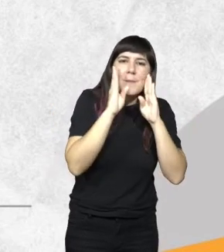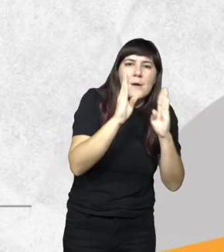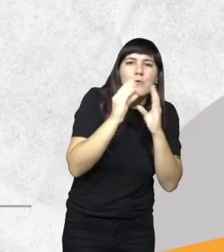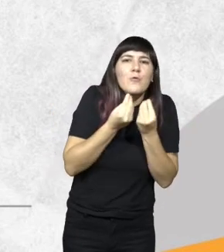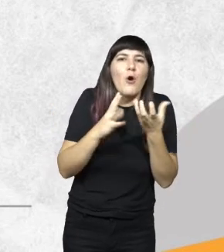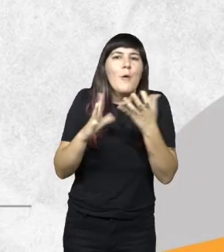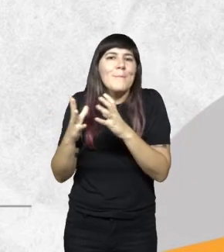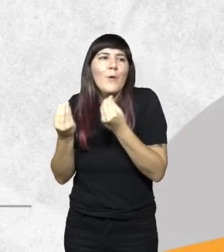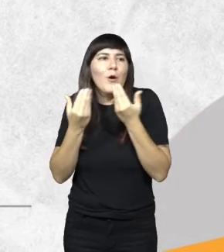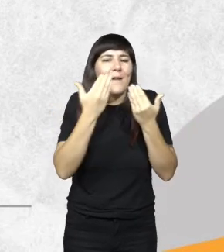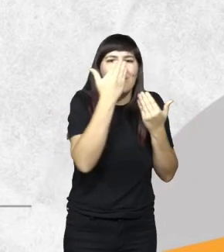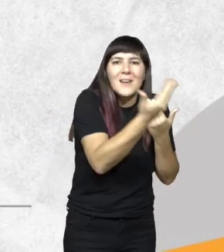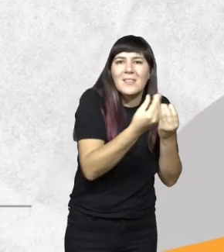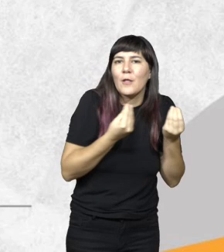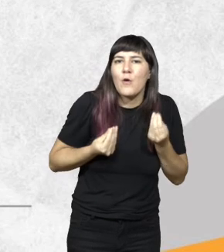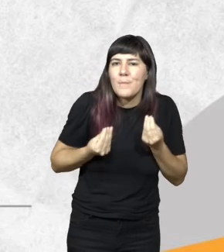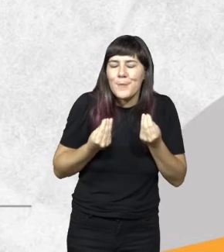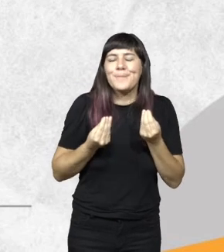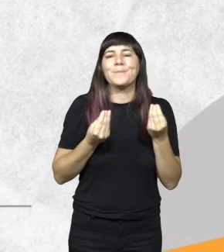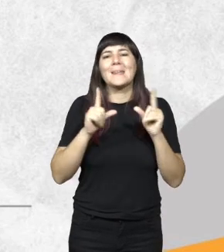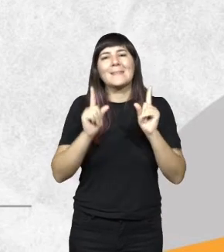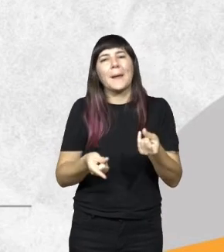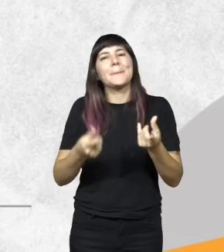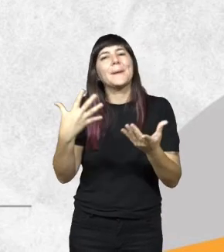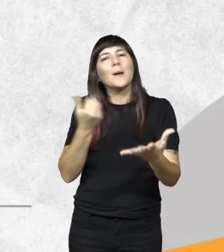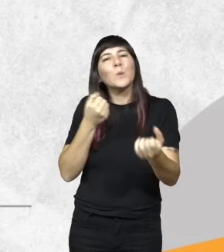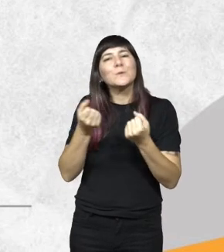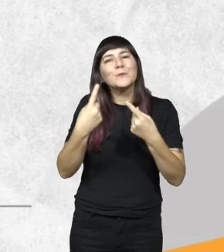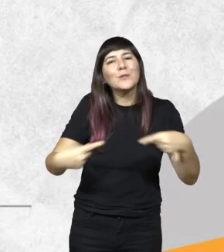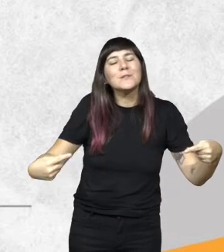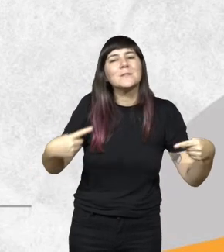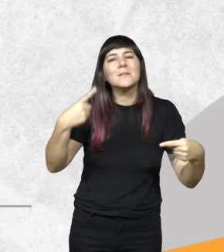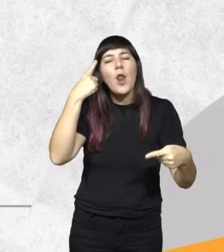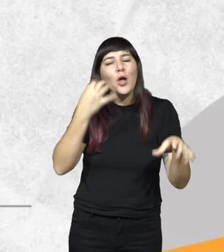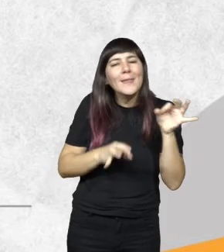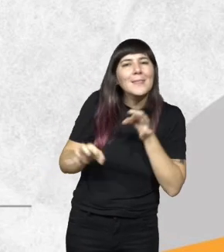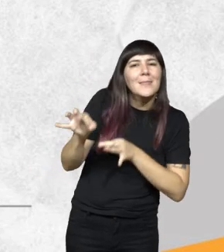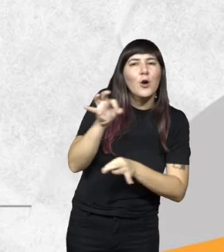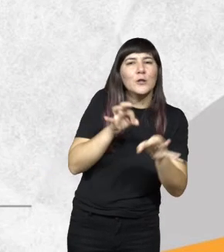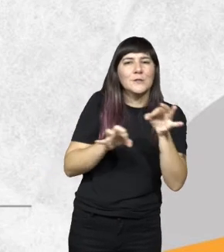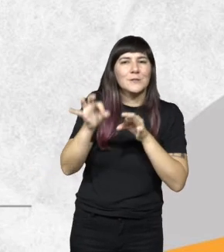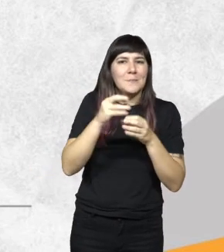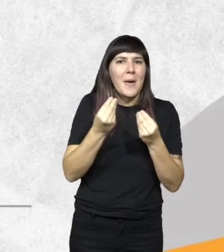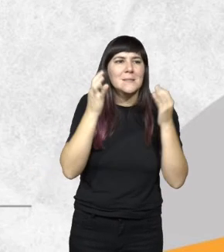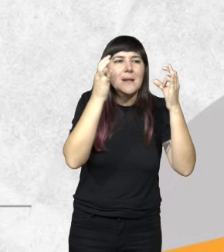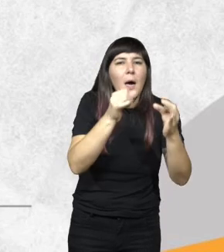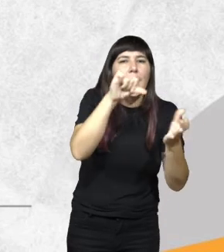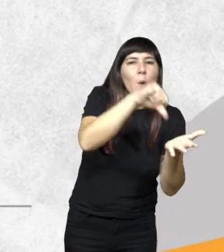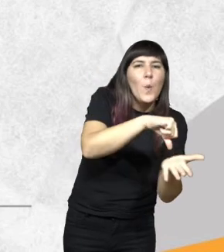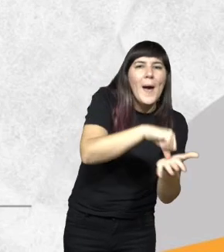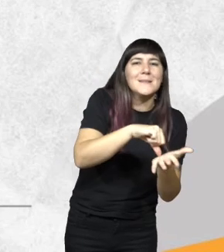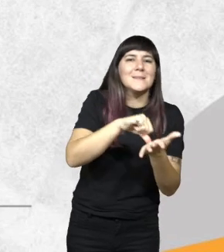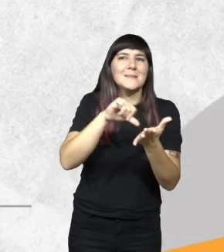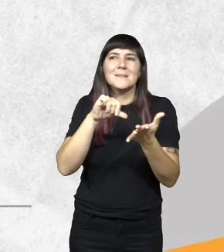pero también los recursos logísticos para poder llegar a todos los lugares a todos los rincones de la